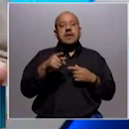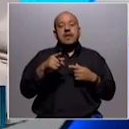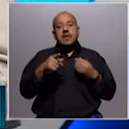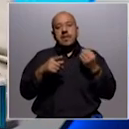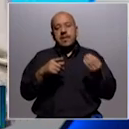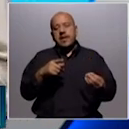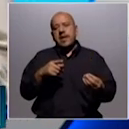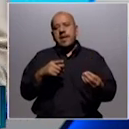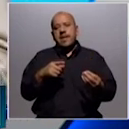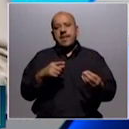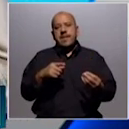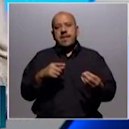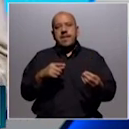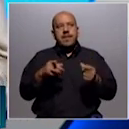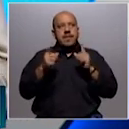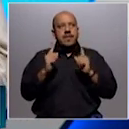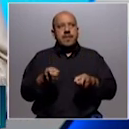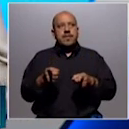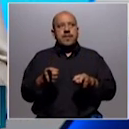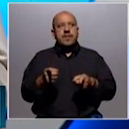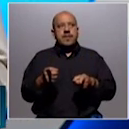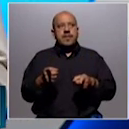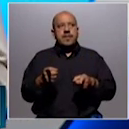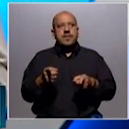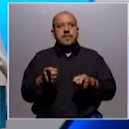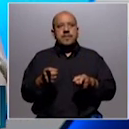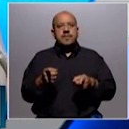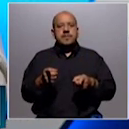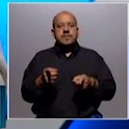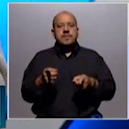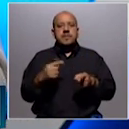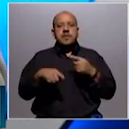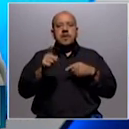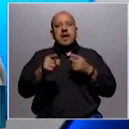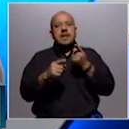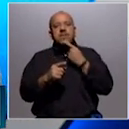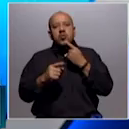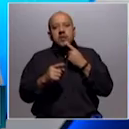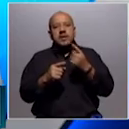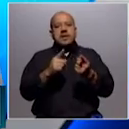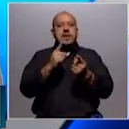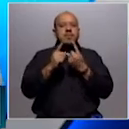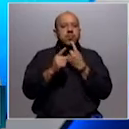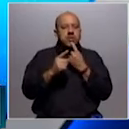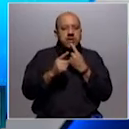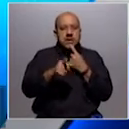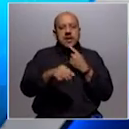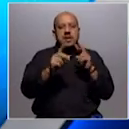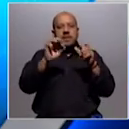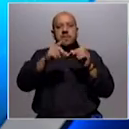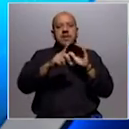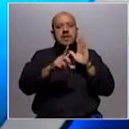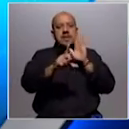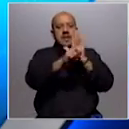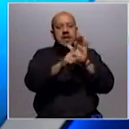Tuvieron además todo lo que fue la detracción a las políticas centrado en la ley de urgencia a